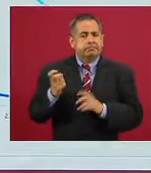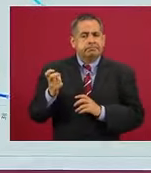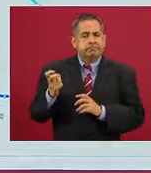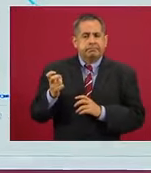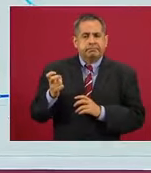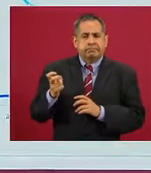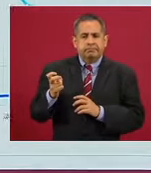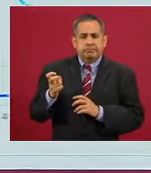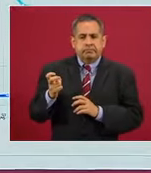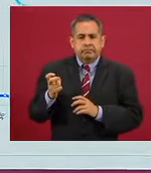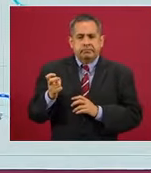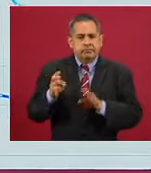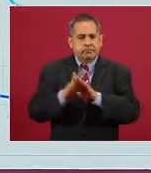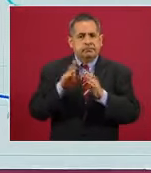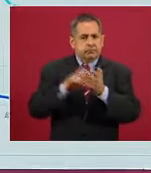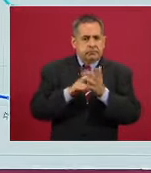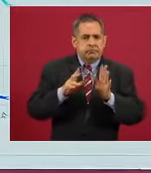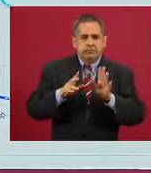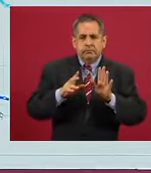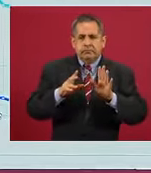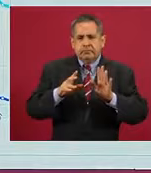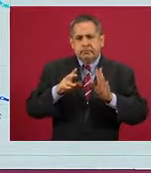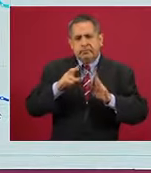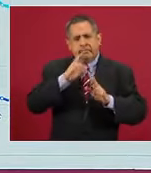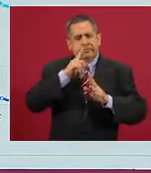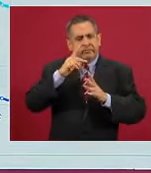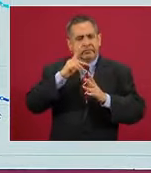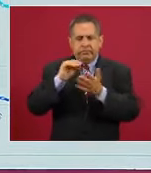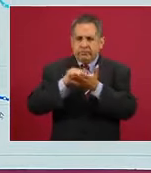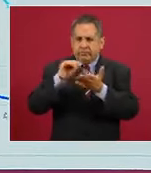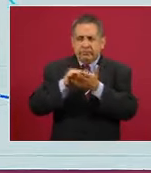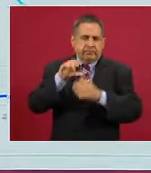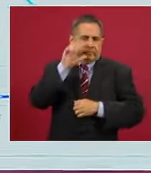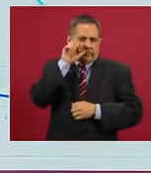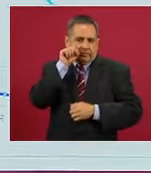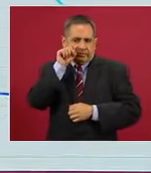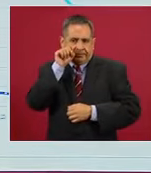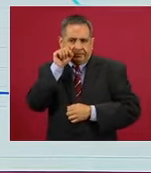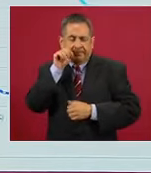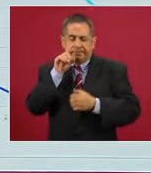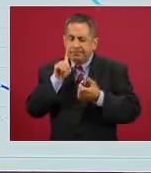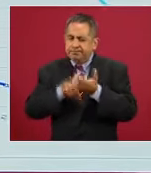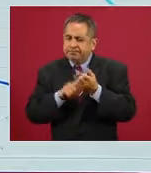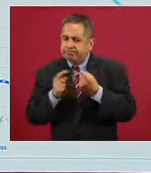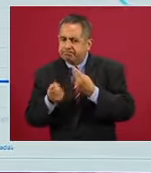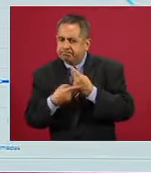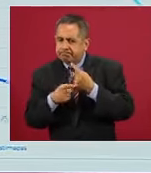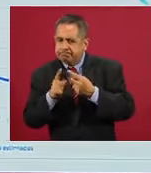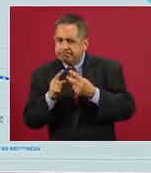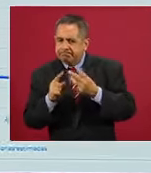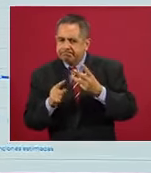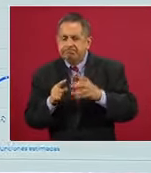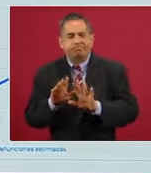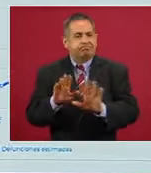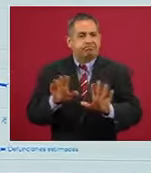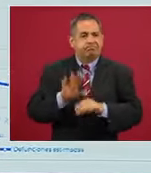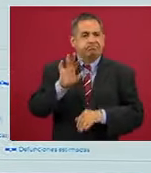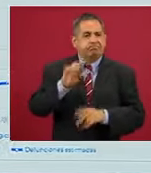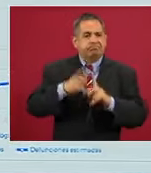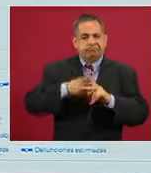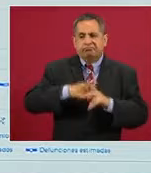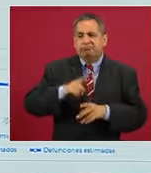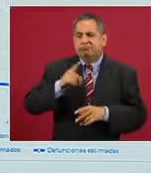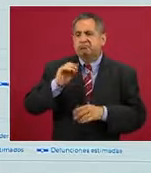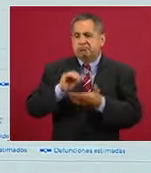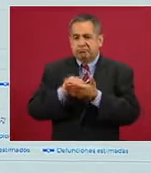tenido una reducción aún más acelerada, se mantiene en semáforo naranja por algunos indicadores que tienen que ver con porcentaje de positividad